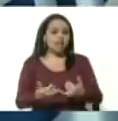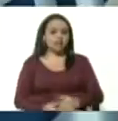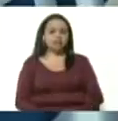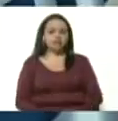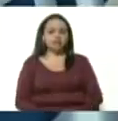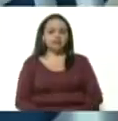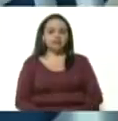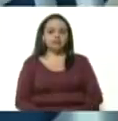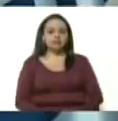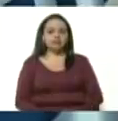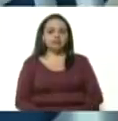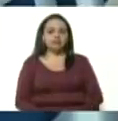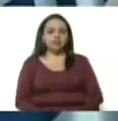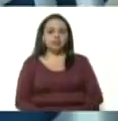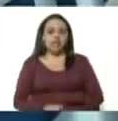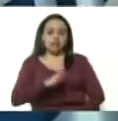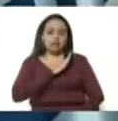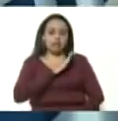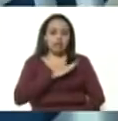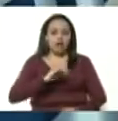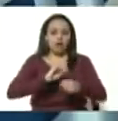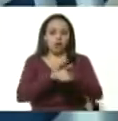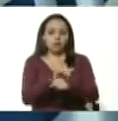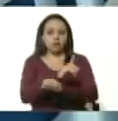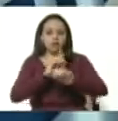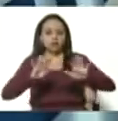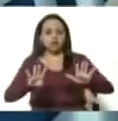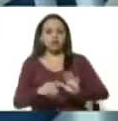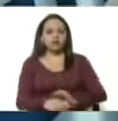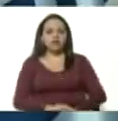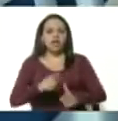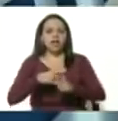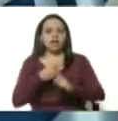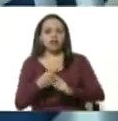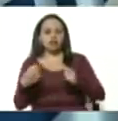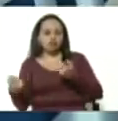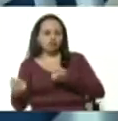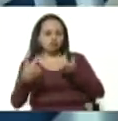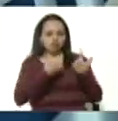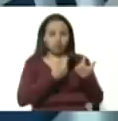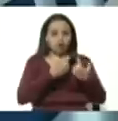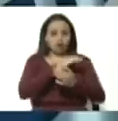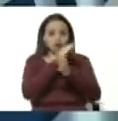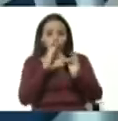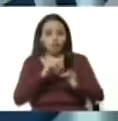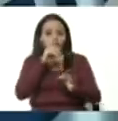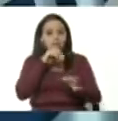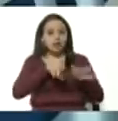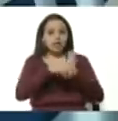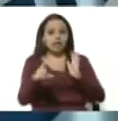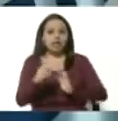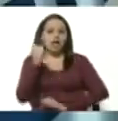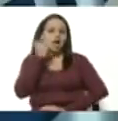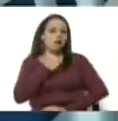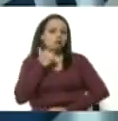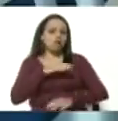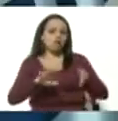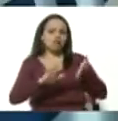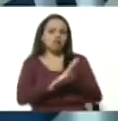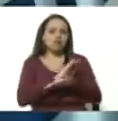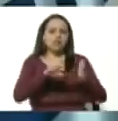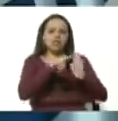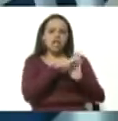de ellos con el COVID-19 y obviamente al entrar de esa manera de forma ilegal violaron las